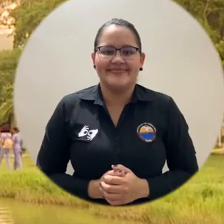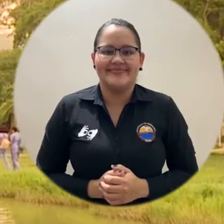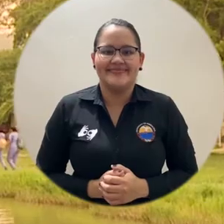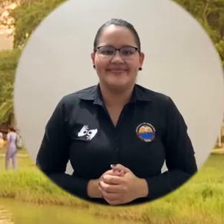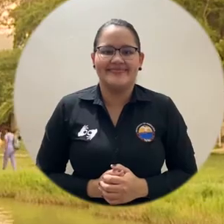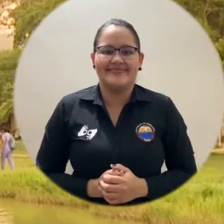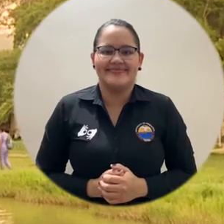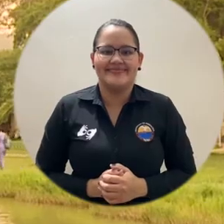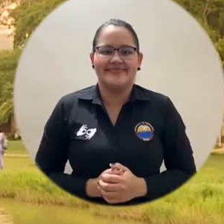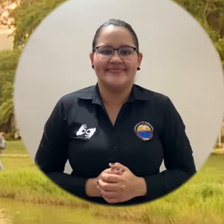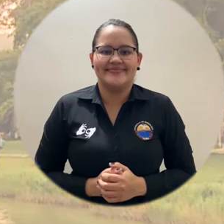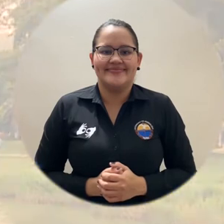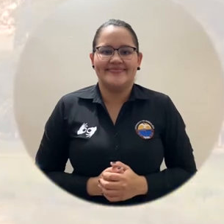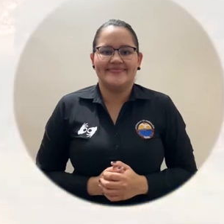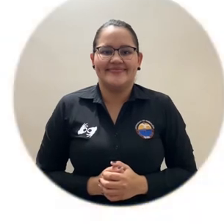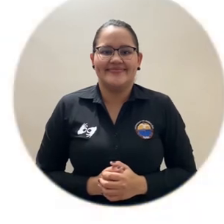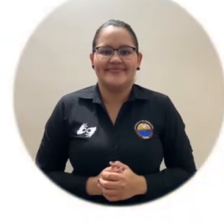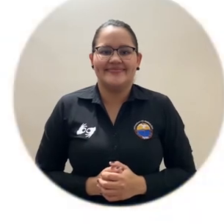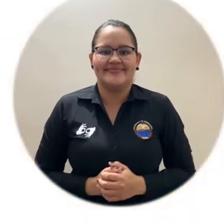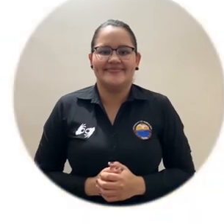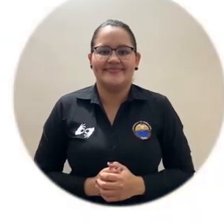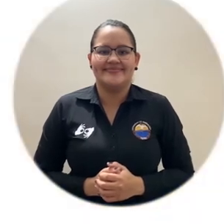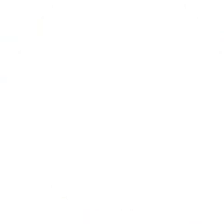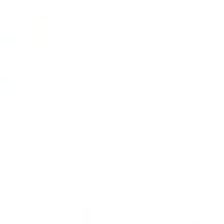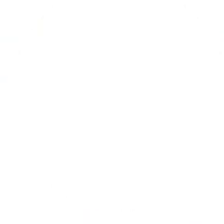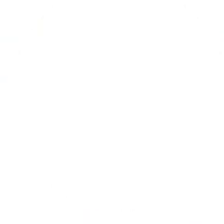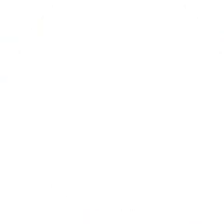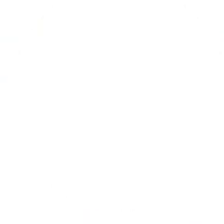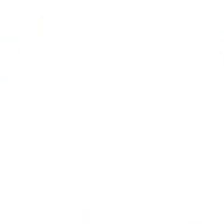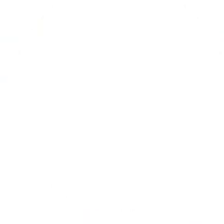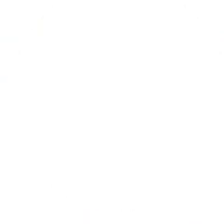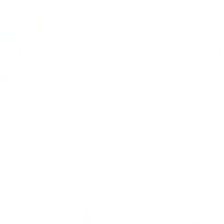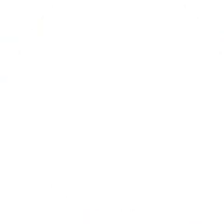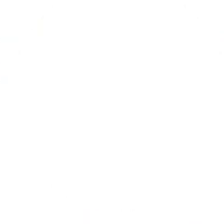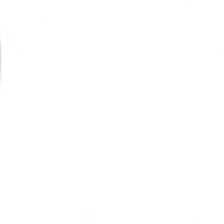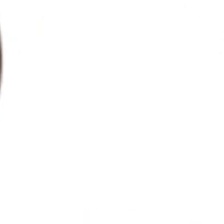Universidad del Magdalena, aún más incluyente e innovadora.